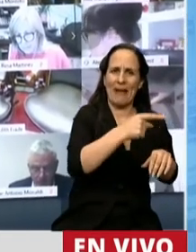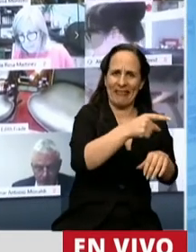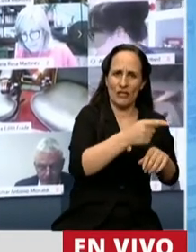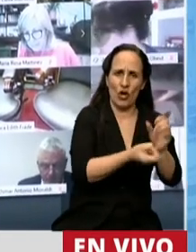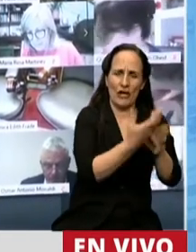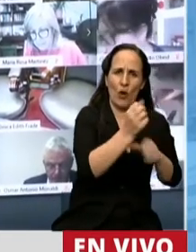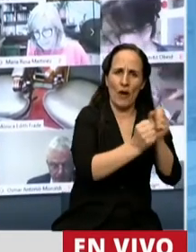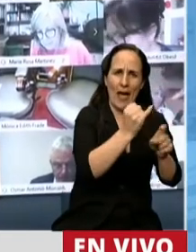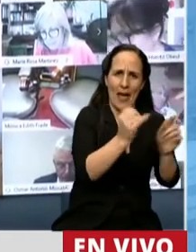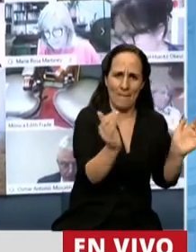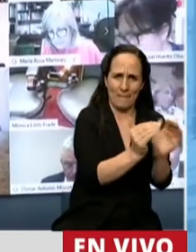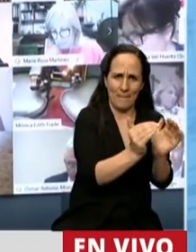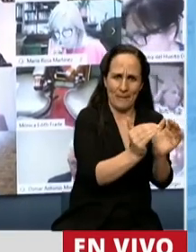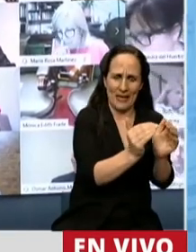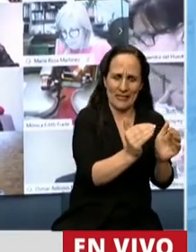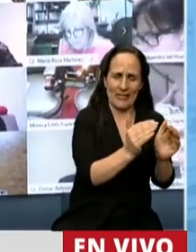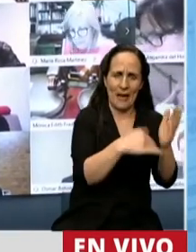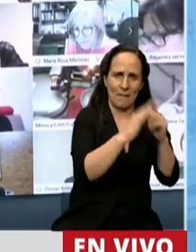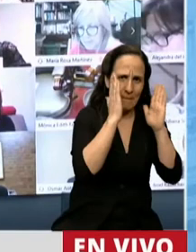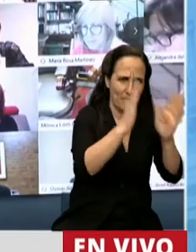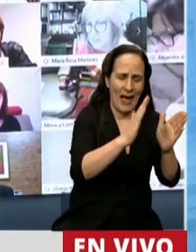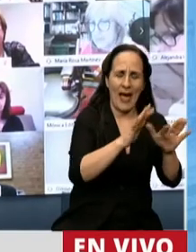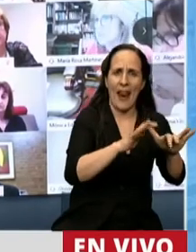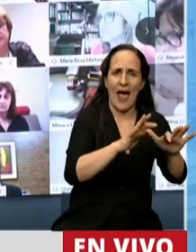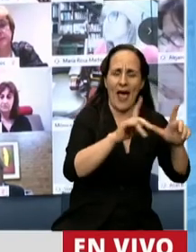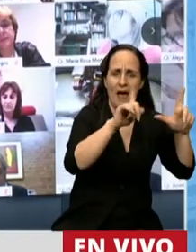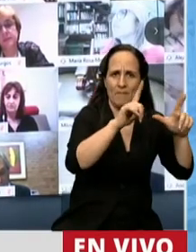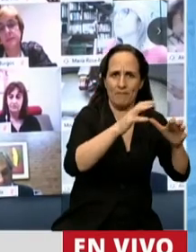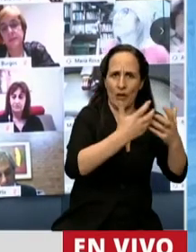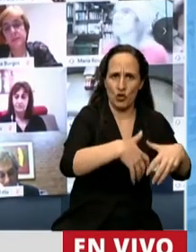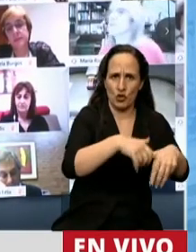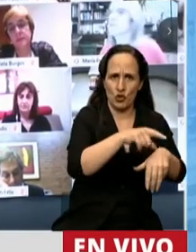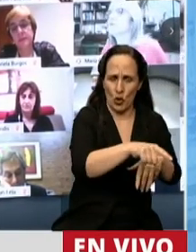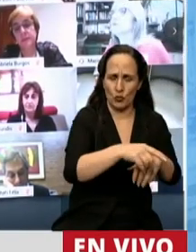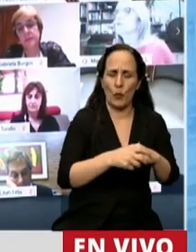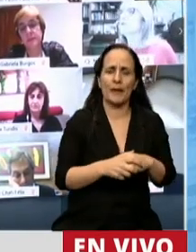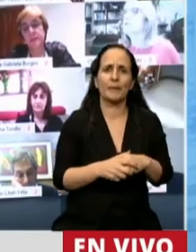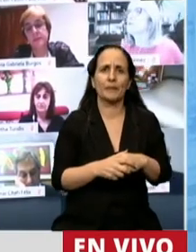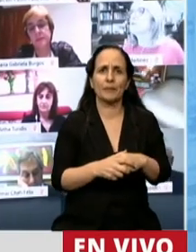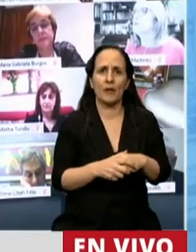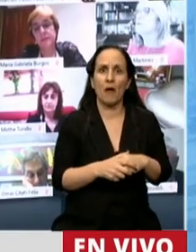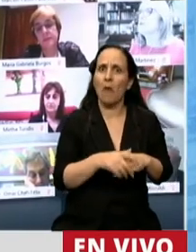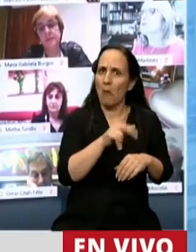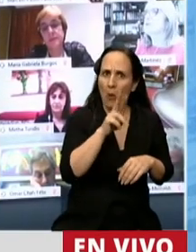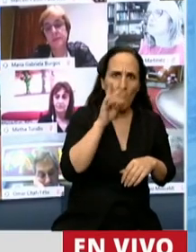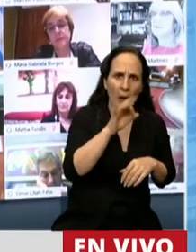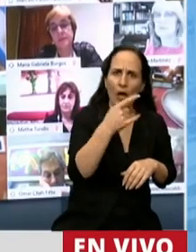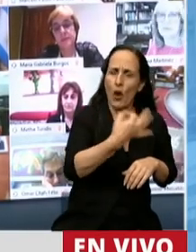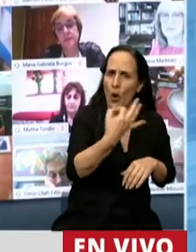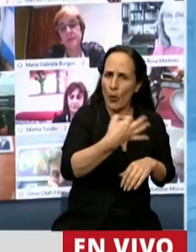pyme dedicada al software. Se empezó a dedicar al software embebido y a Vero le fue bien.